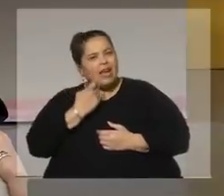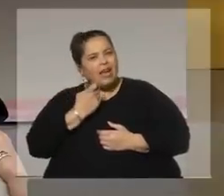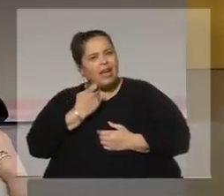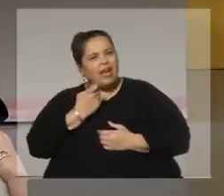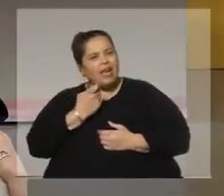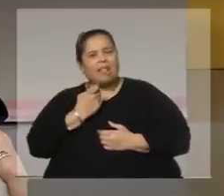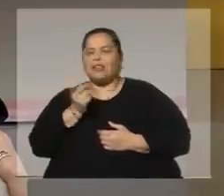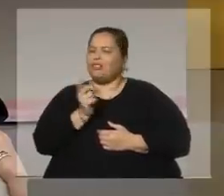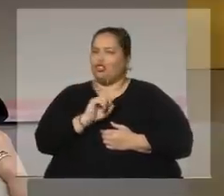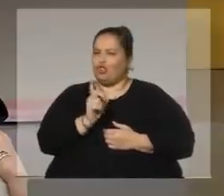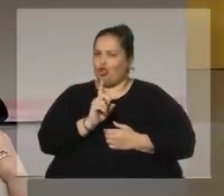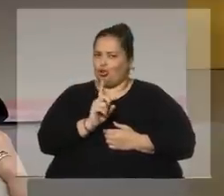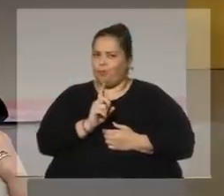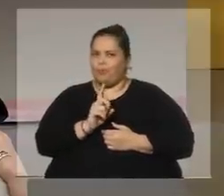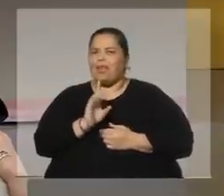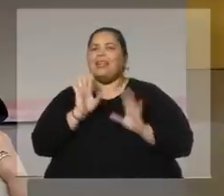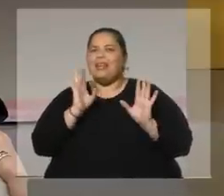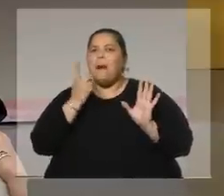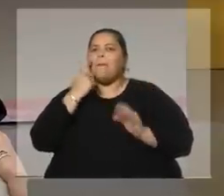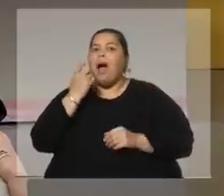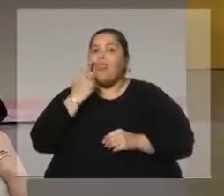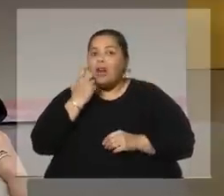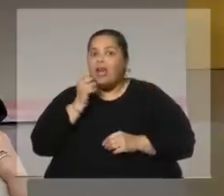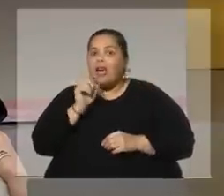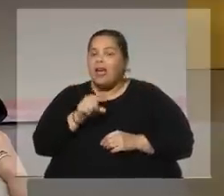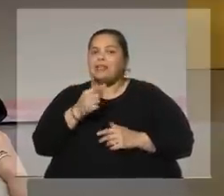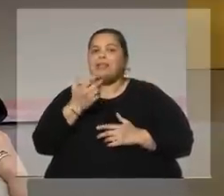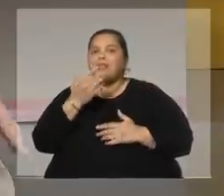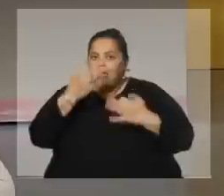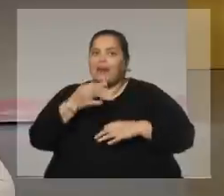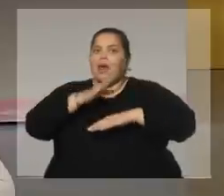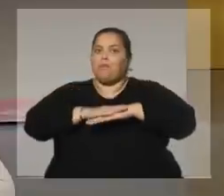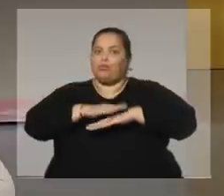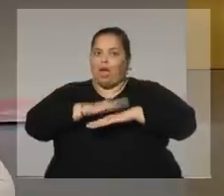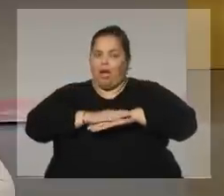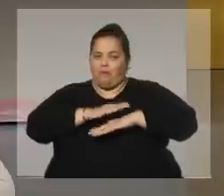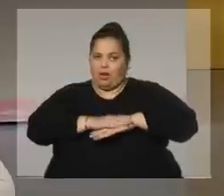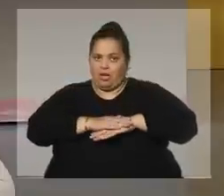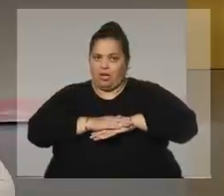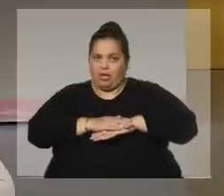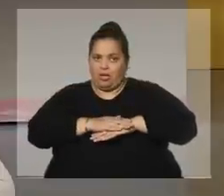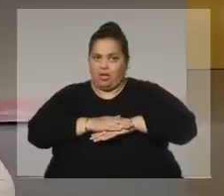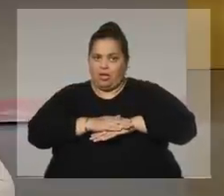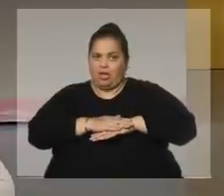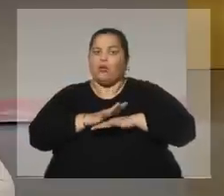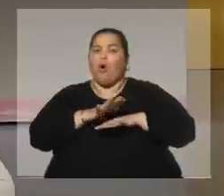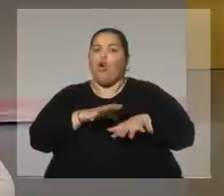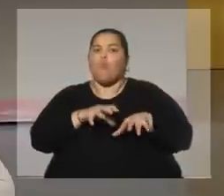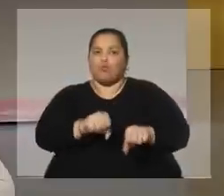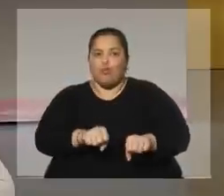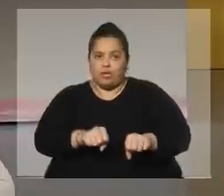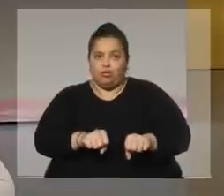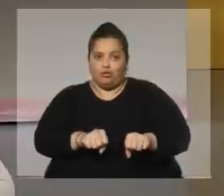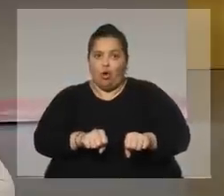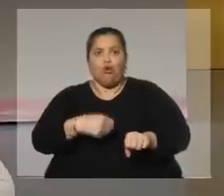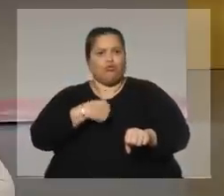ser padre significa ser responsable. significa tomar un compromiso al que